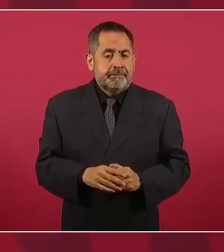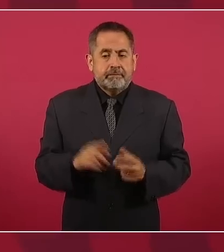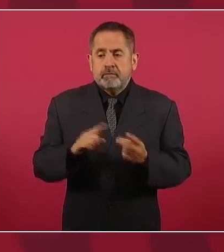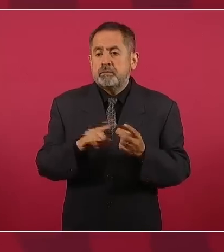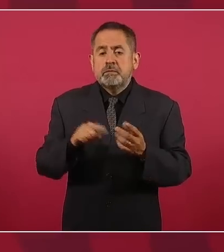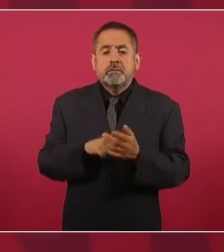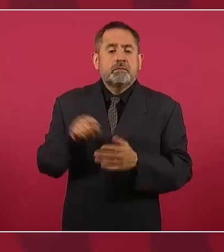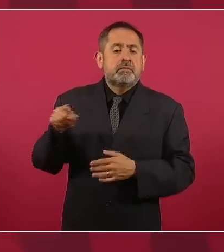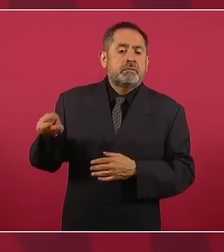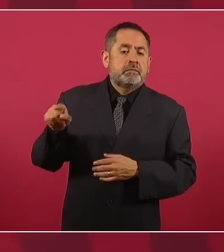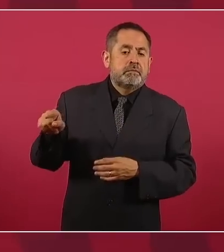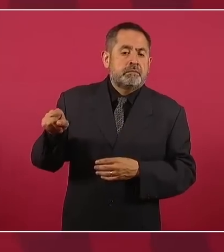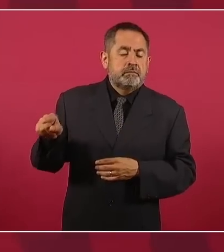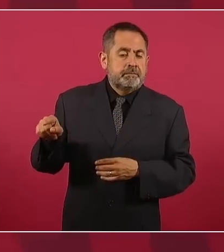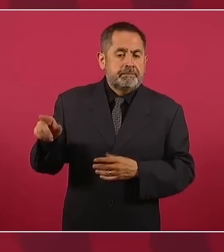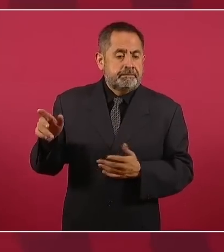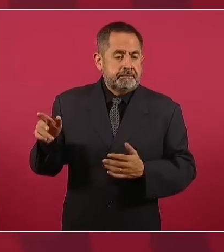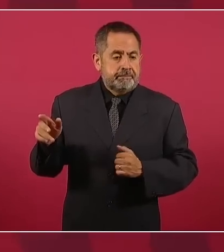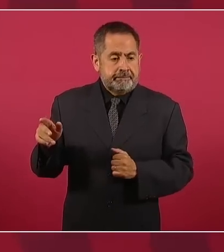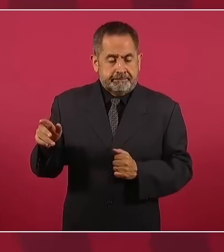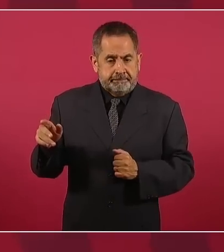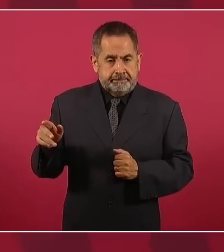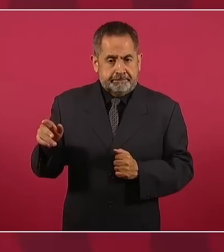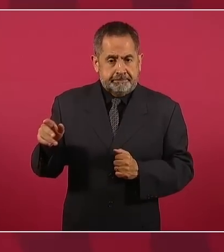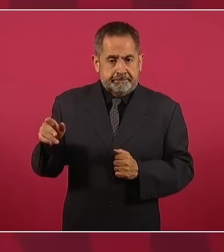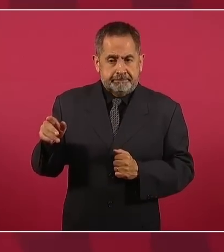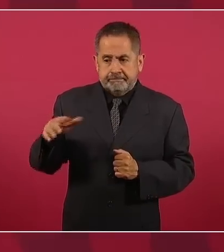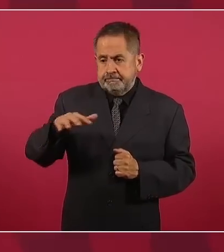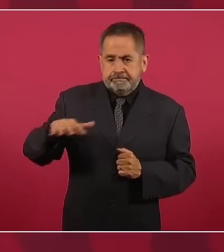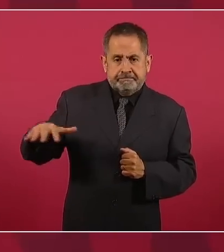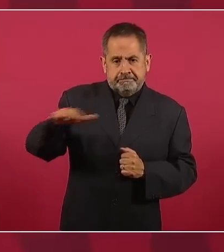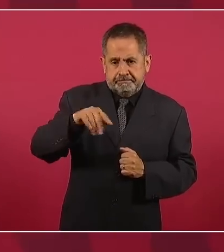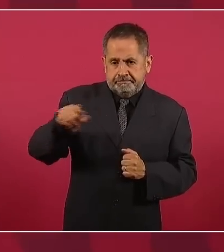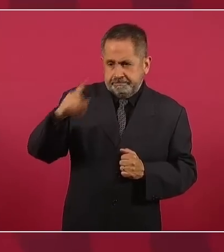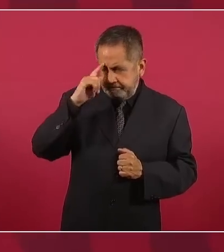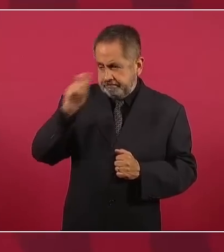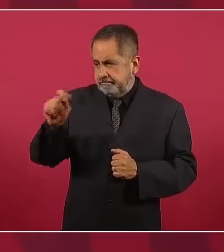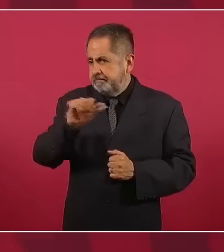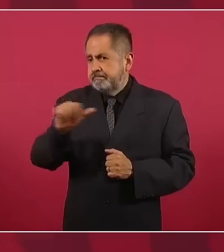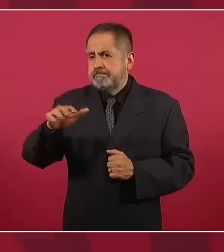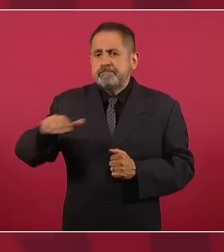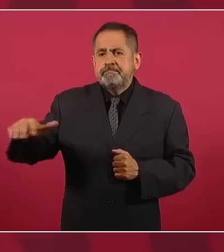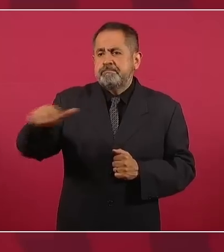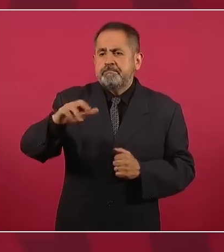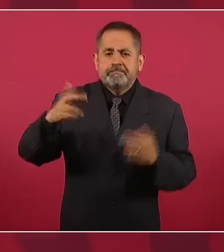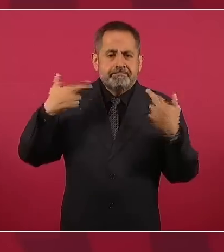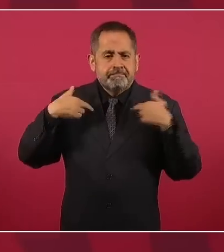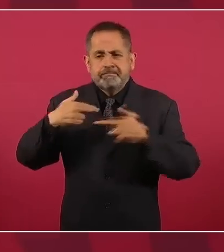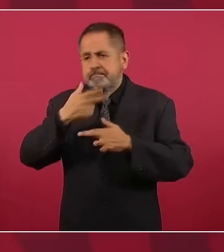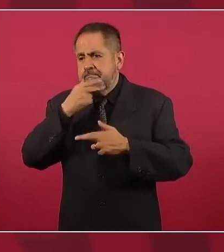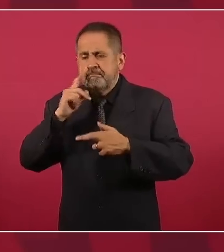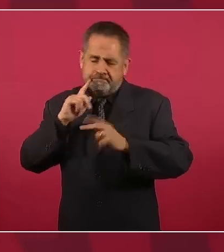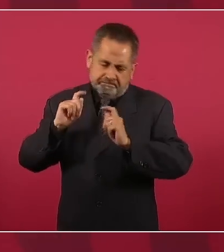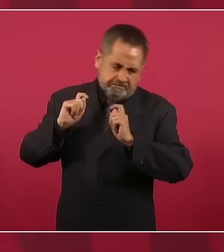el sector magisterial.